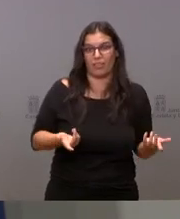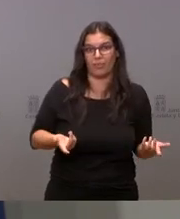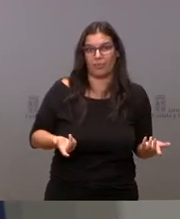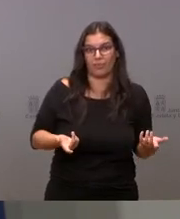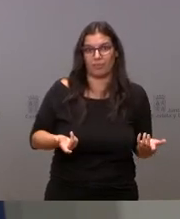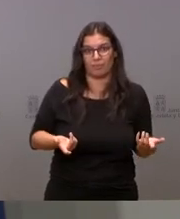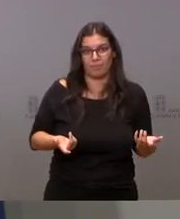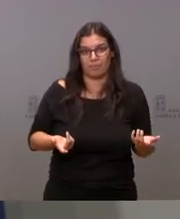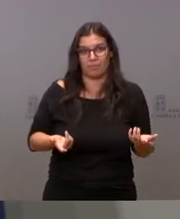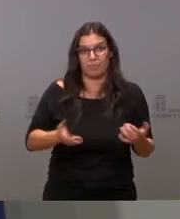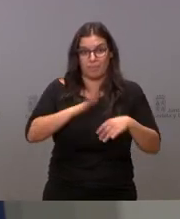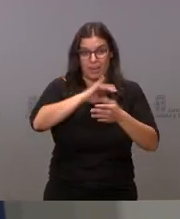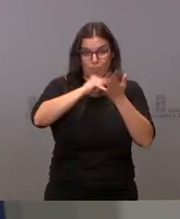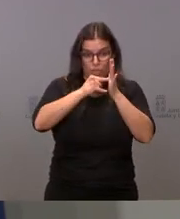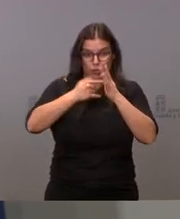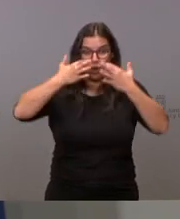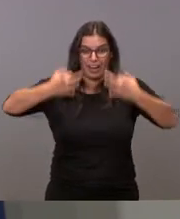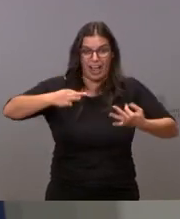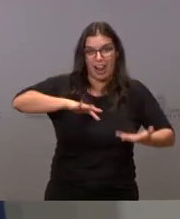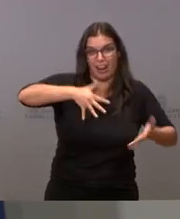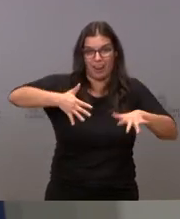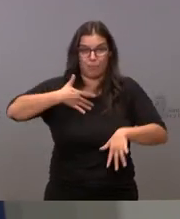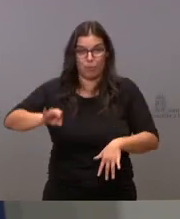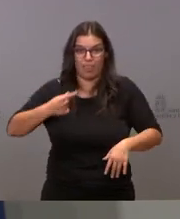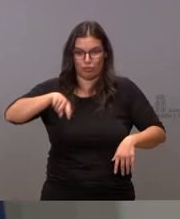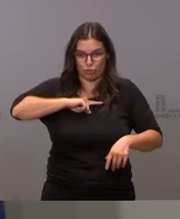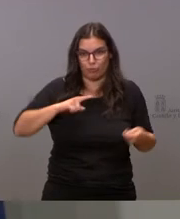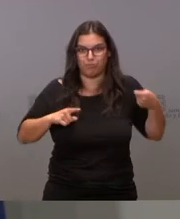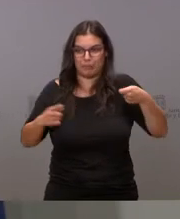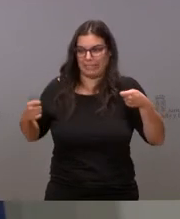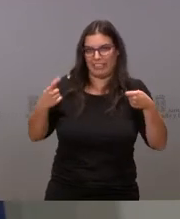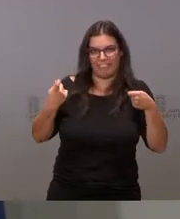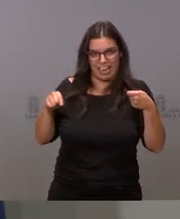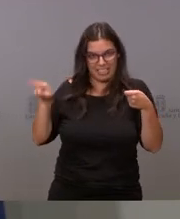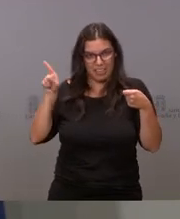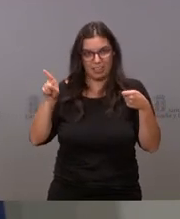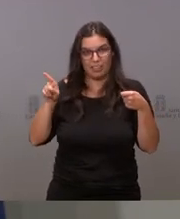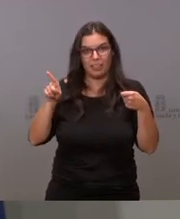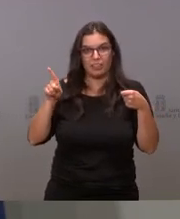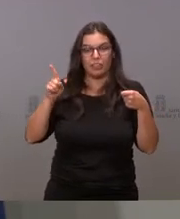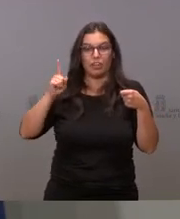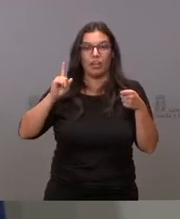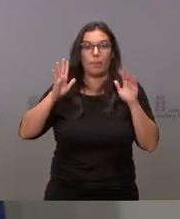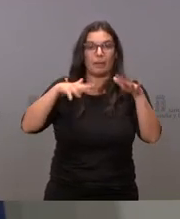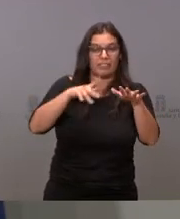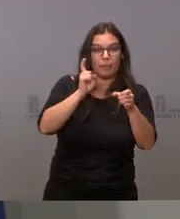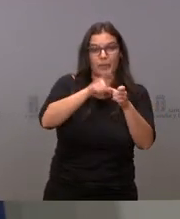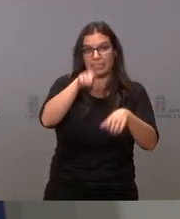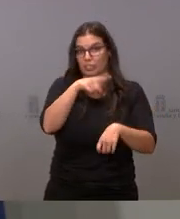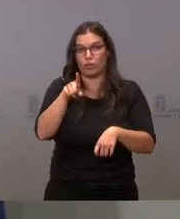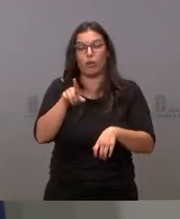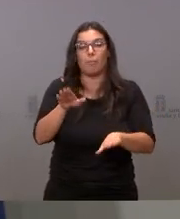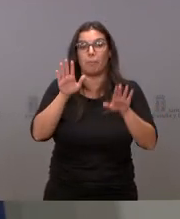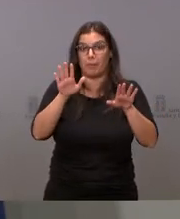que ese proyecto sea realidad por tanto diremos a la manifestación pero lo que hicimos